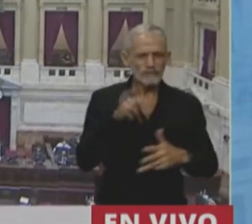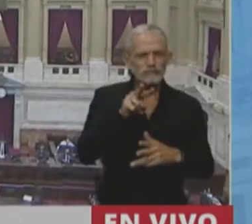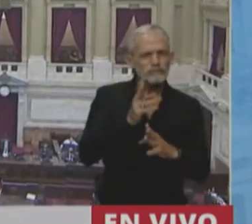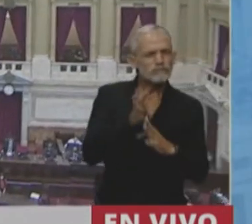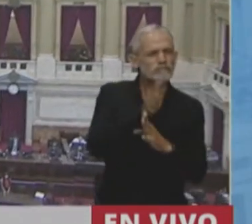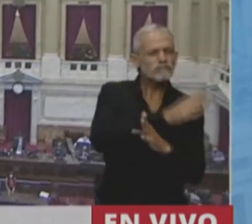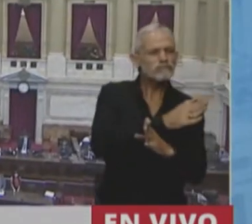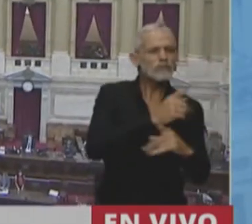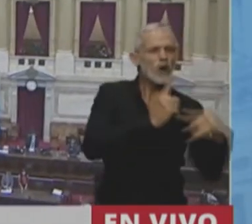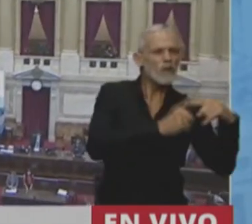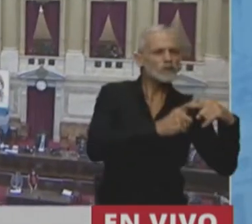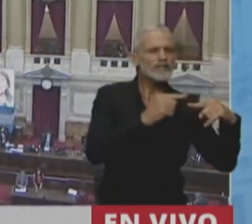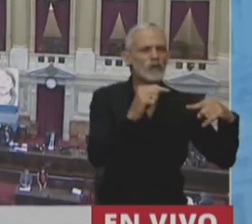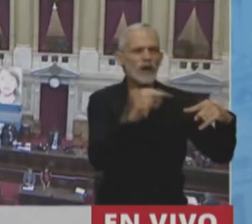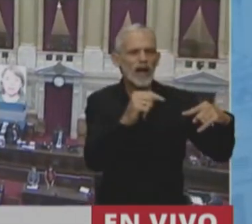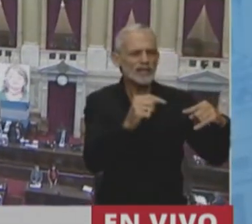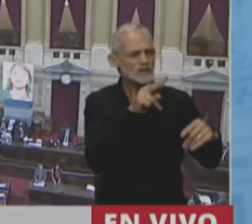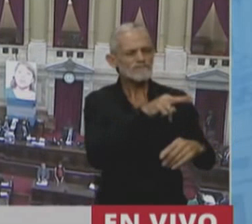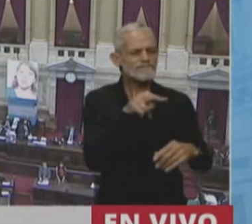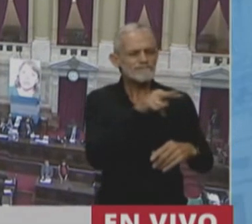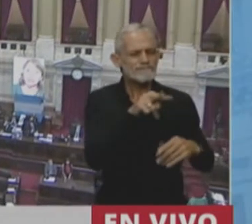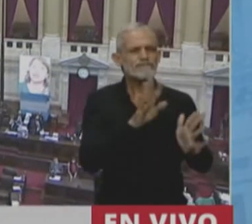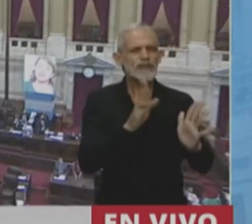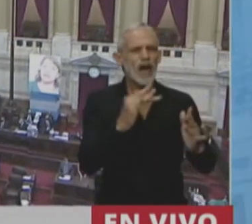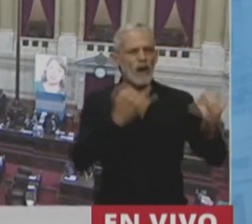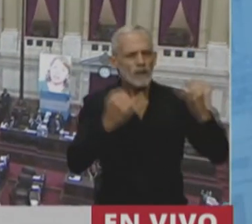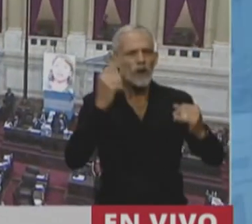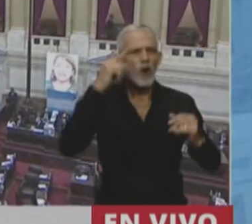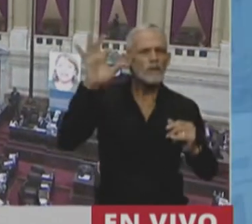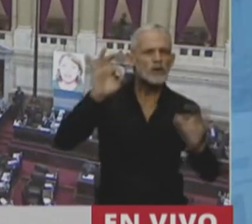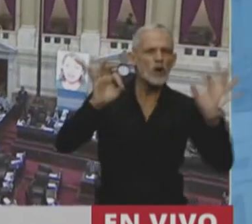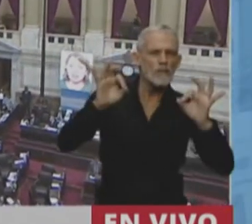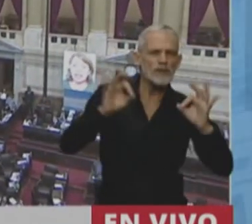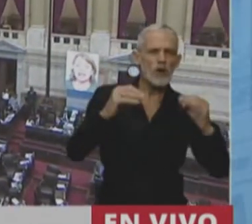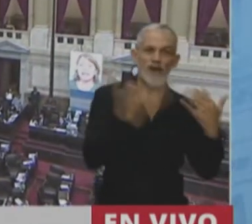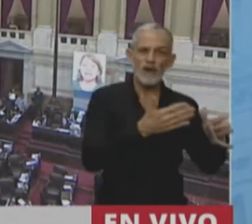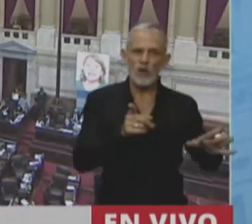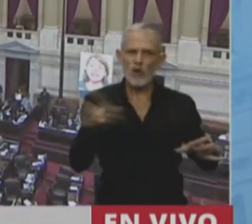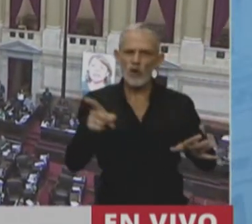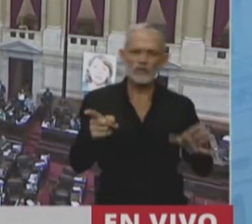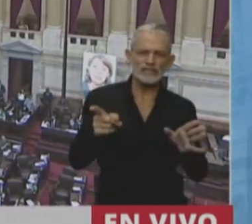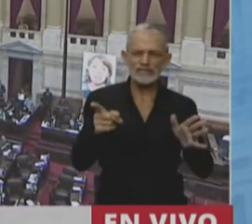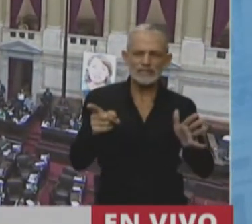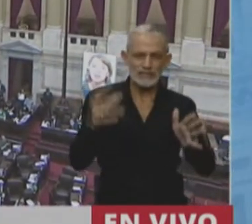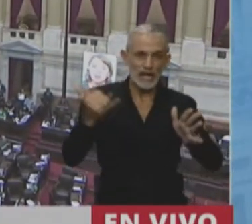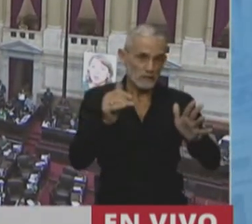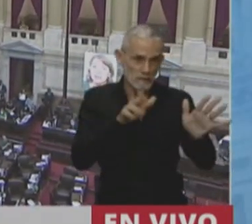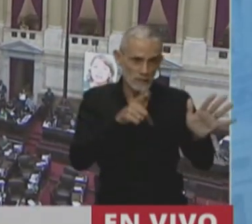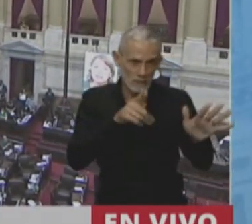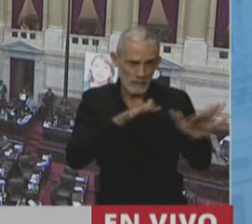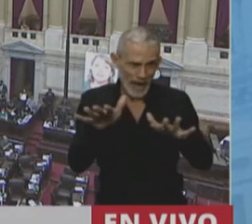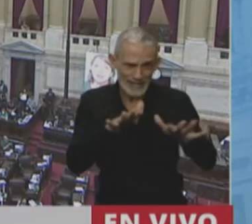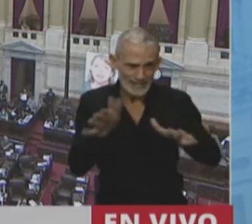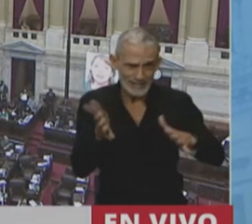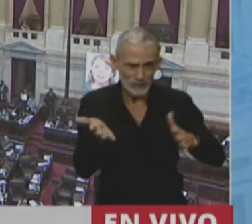los pros y los contras, cuando revisa los argumentos a favor y en contra, la verdad que hay muchas similitudes